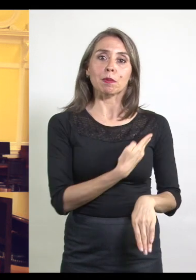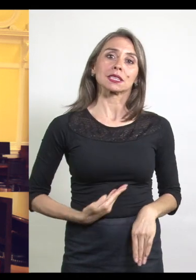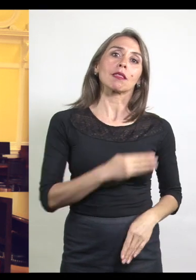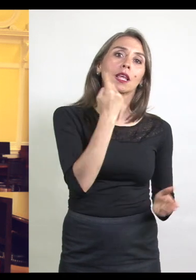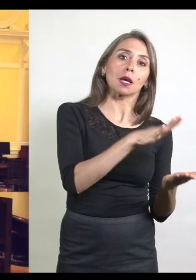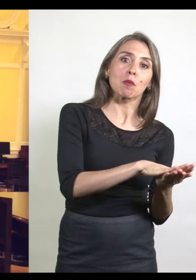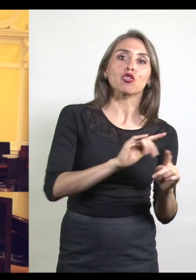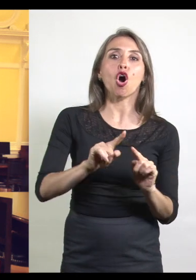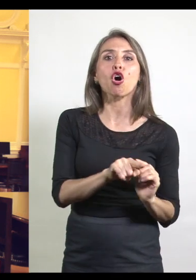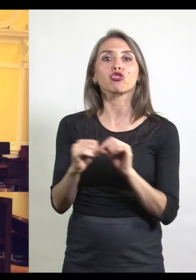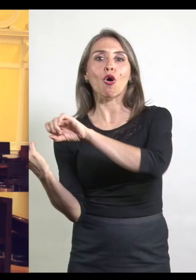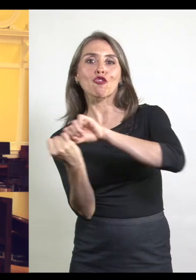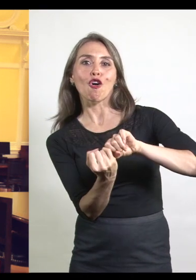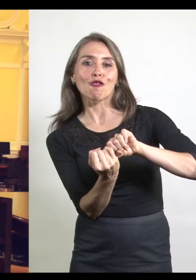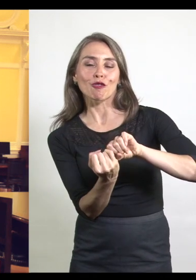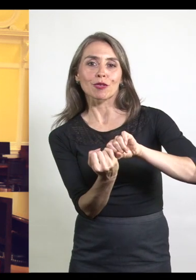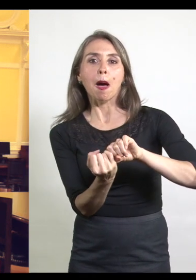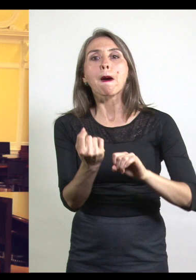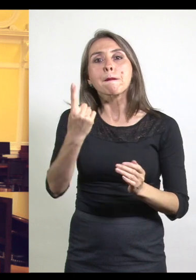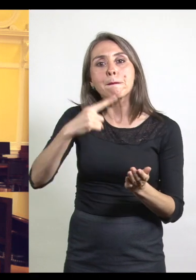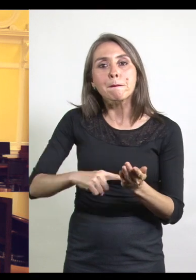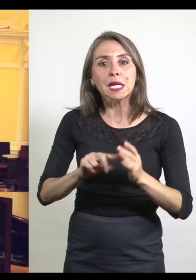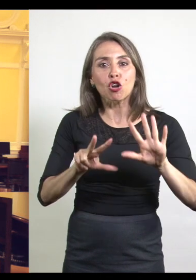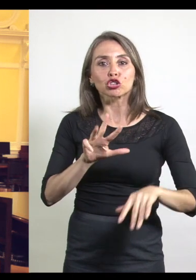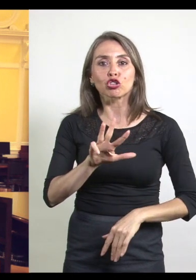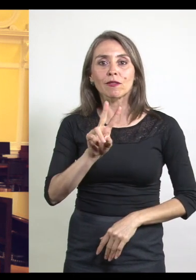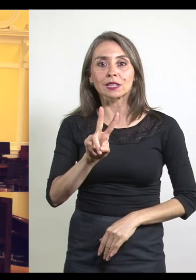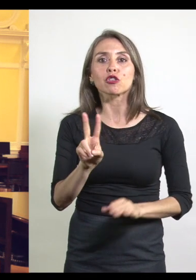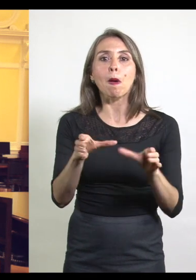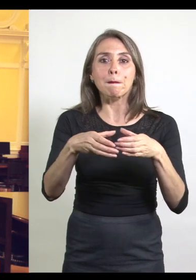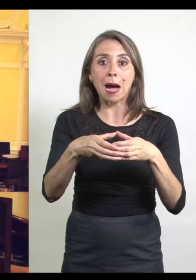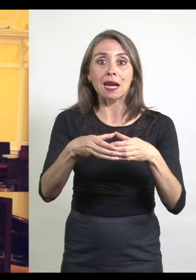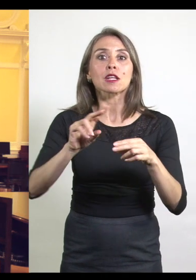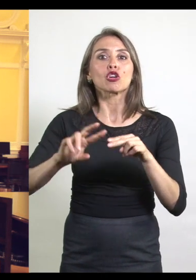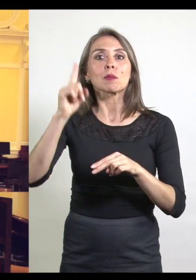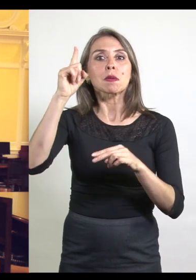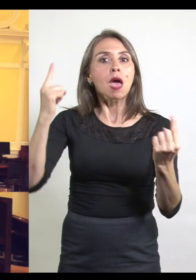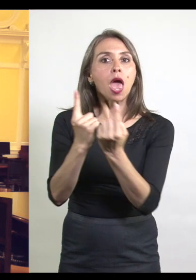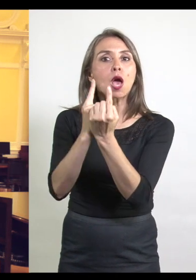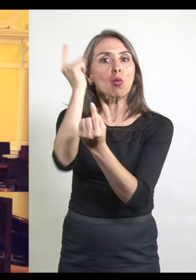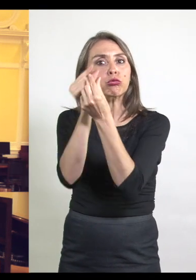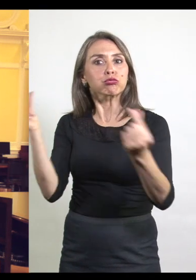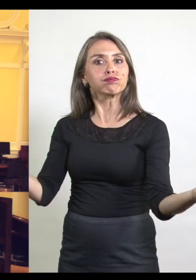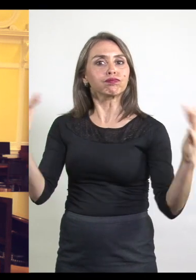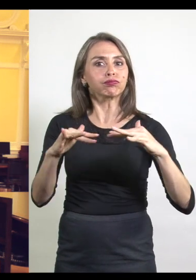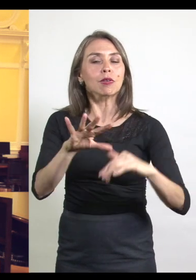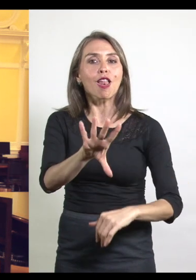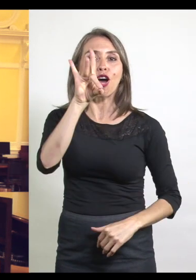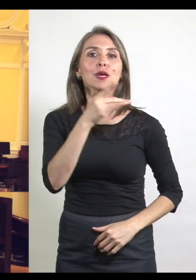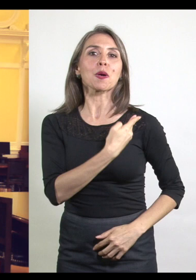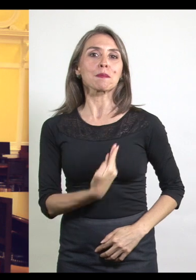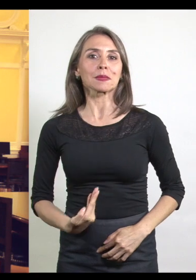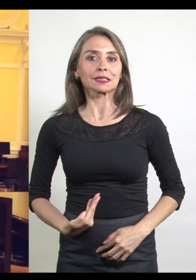Mártir, otros fueron contrarios a él. Solo en el año 1892 el partido realizó su primera convención y en ese momento fue elegido